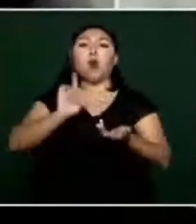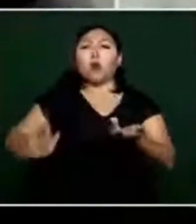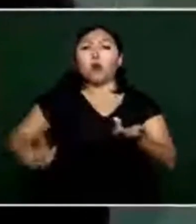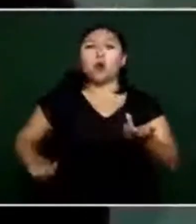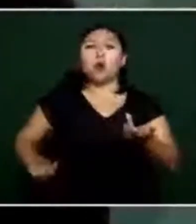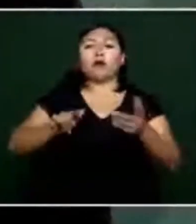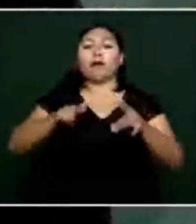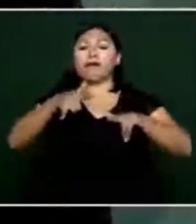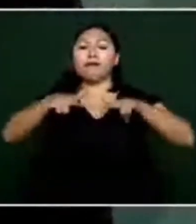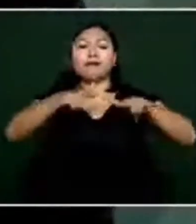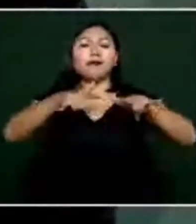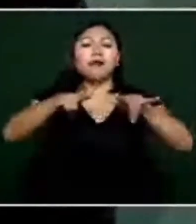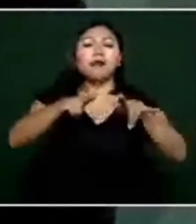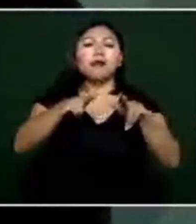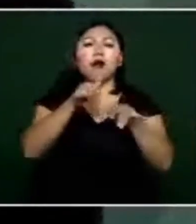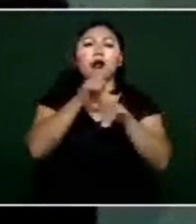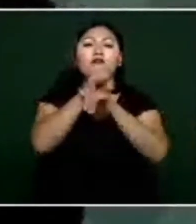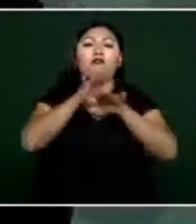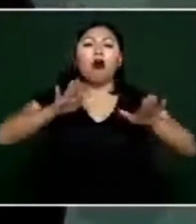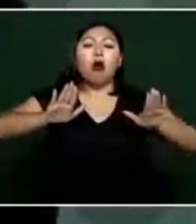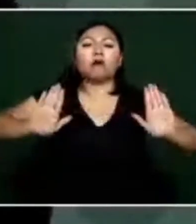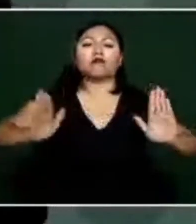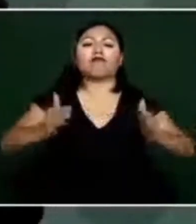entonces si vamos